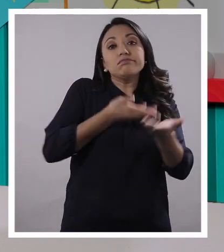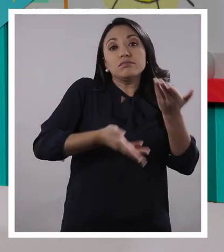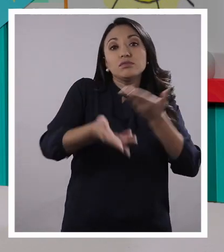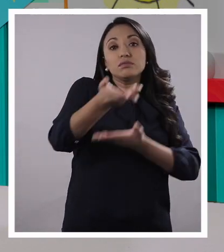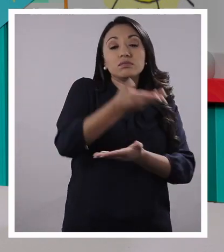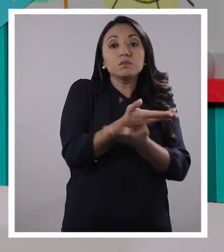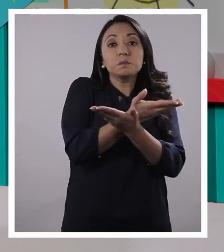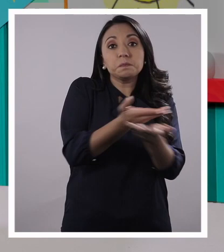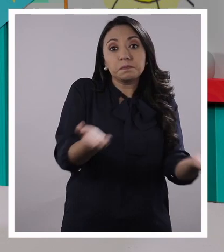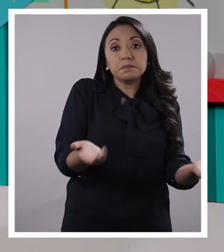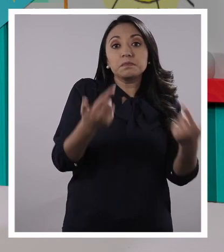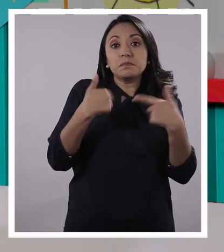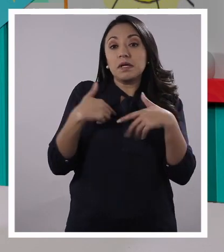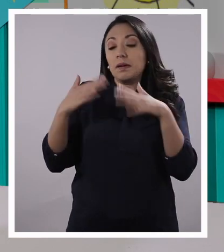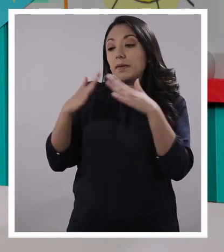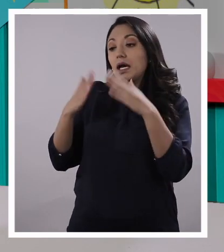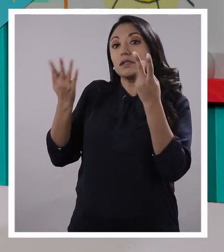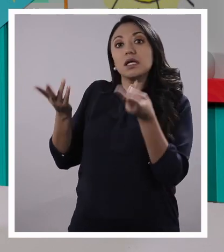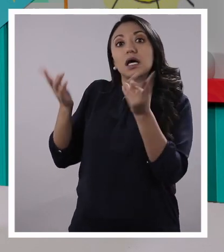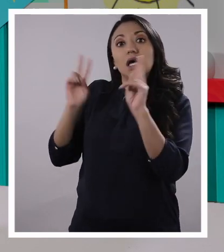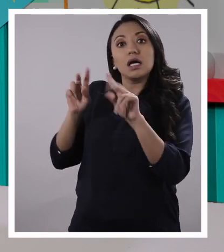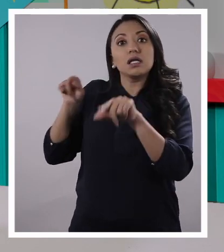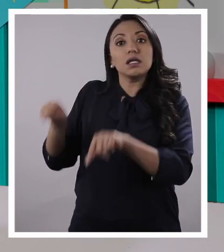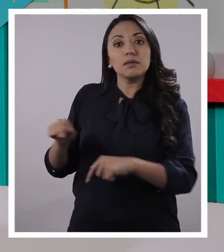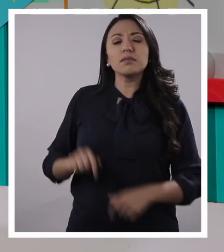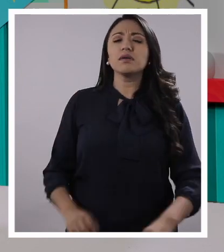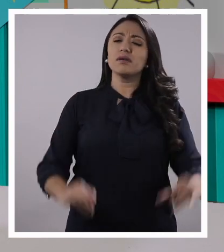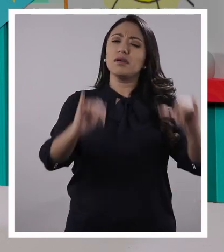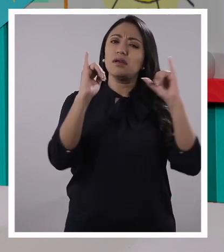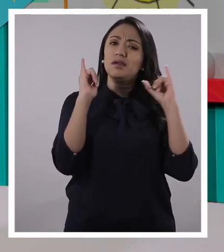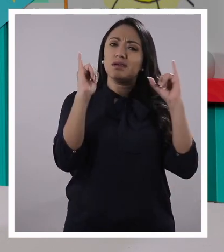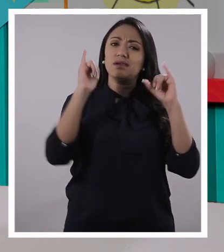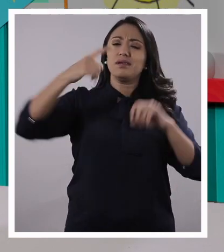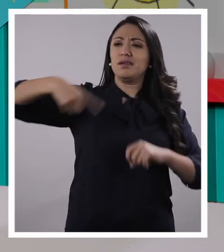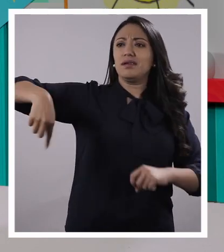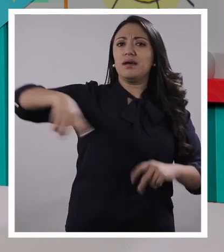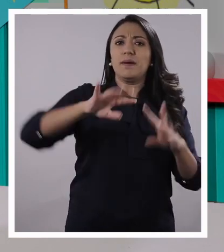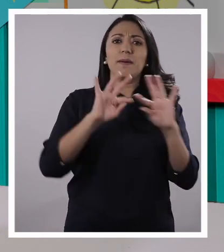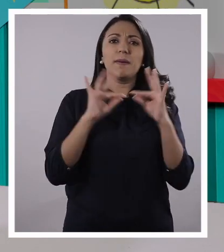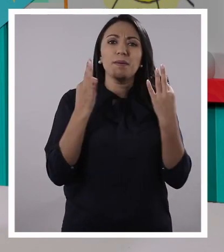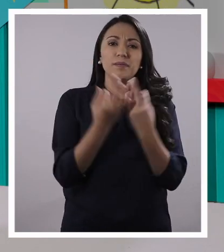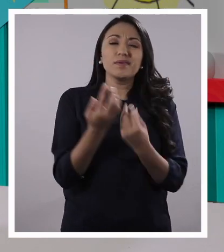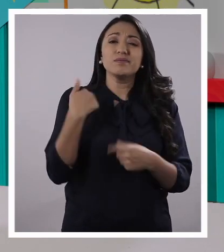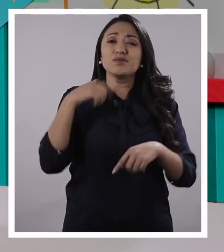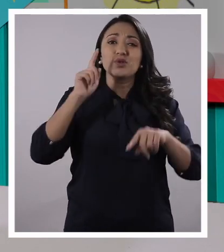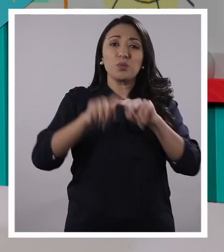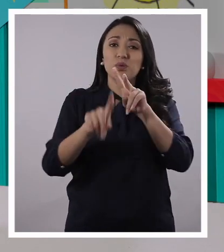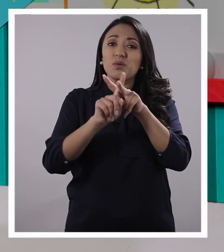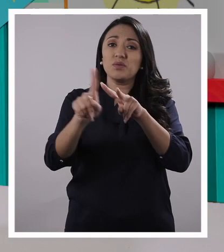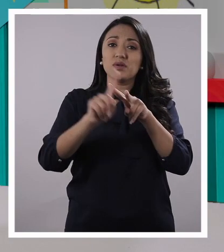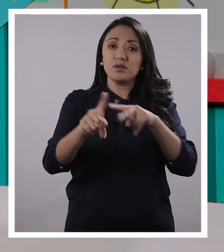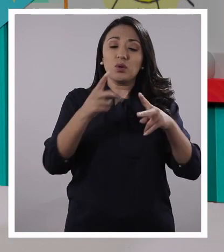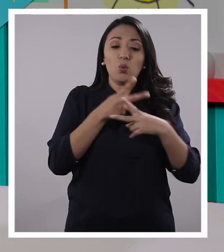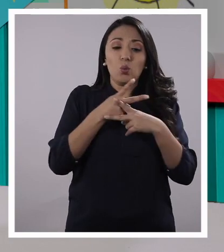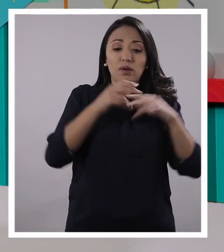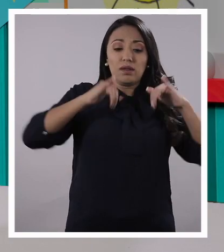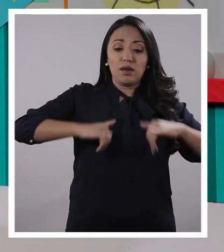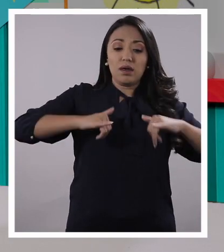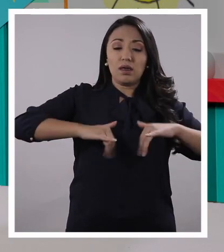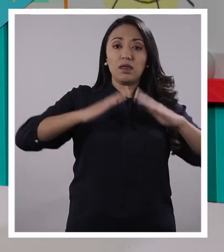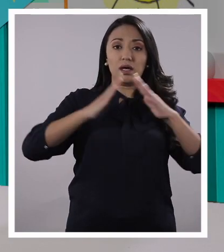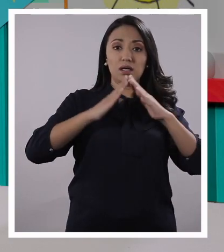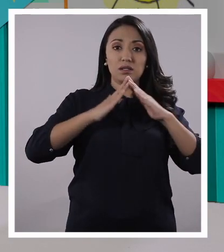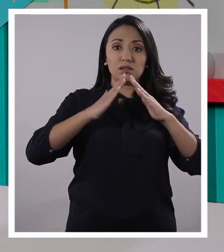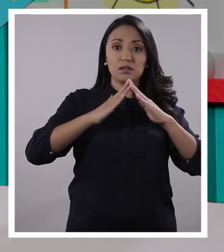ustedes, también la compartí en mi casa. Y nos divertimos mucho en familia. ¡Qué hermoso! Como no podemos salir porque tenemos que cuidarnos, lo